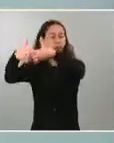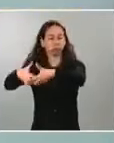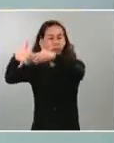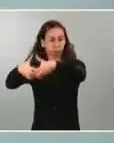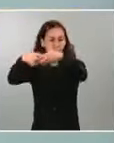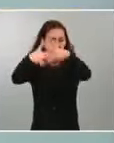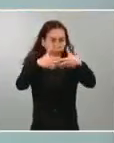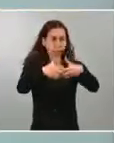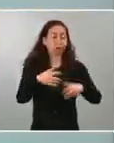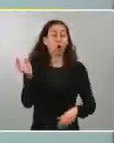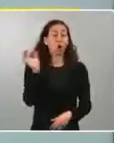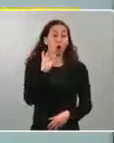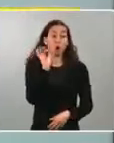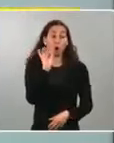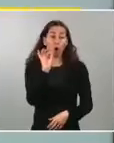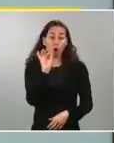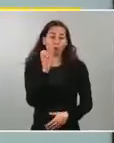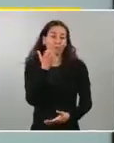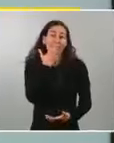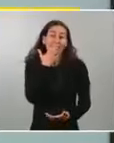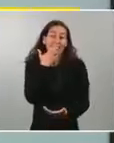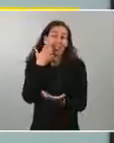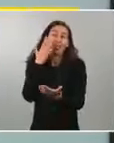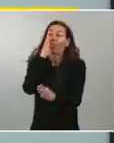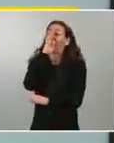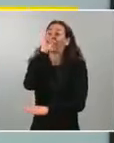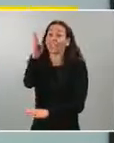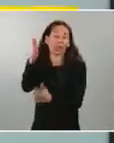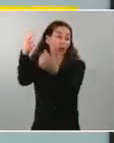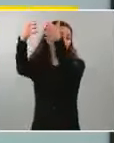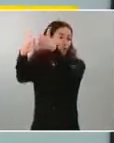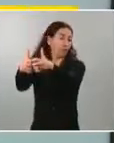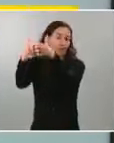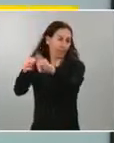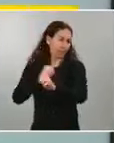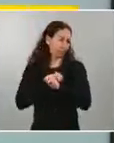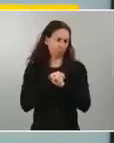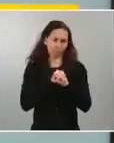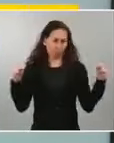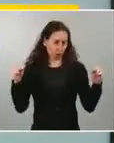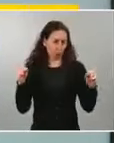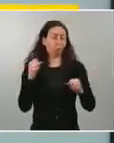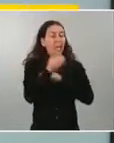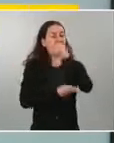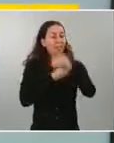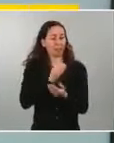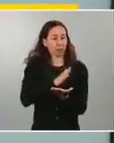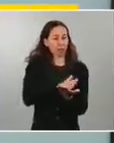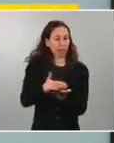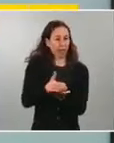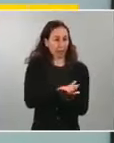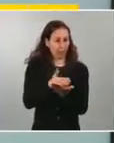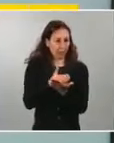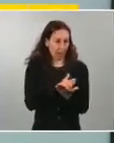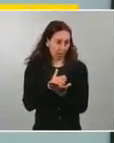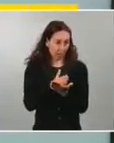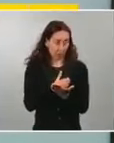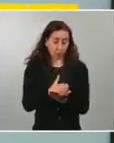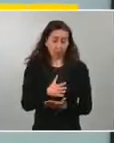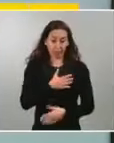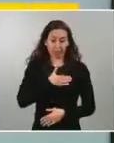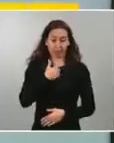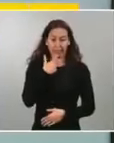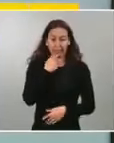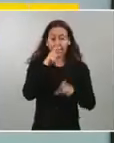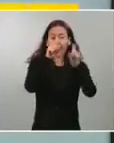si no llegamos a fabricante, vamos a distribuidores, intermediarios o empresas que al fin y al cabo nos